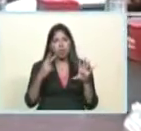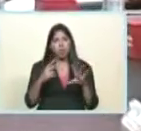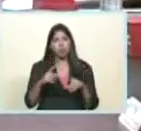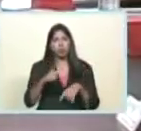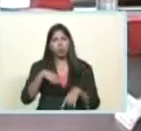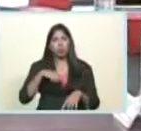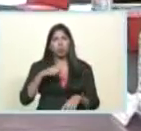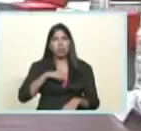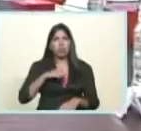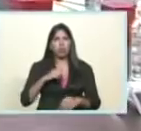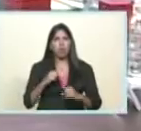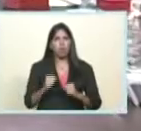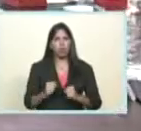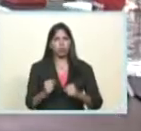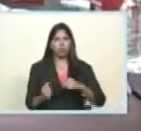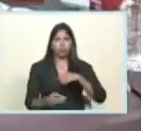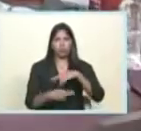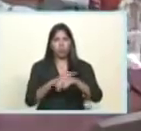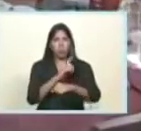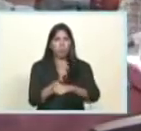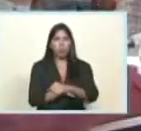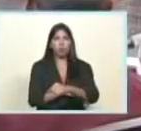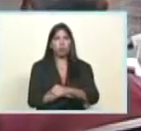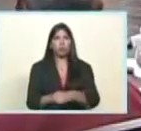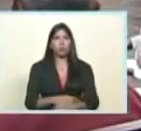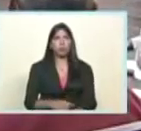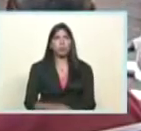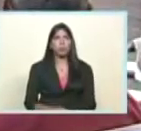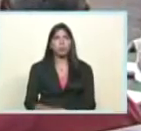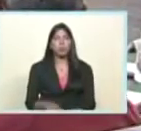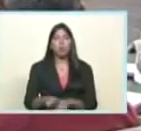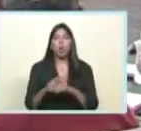en primer lugar la estabilidad laboral